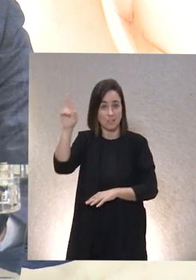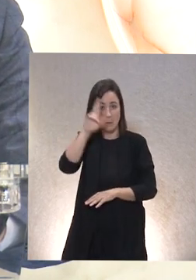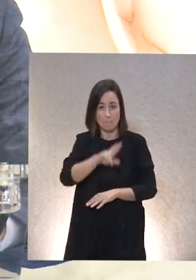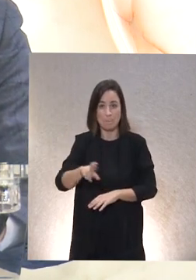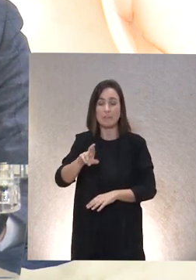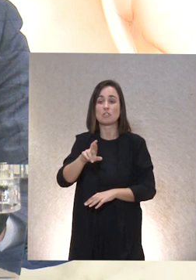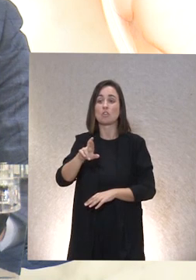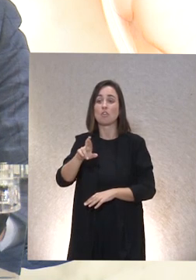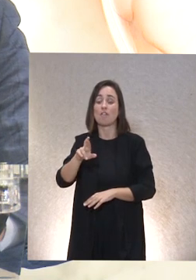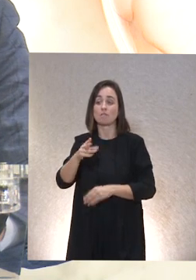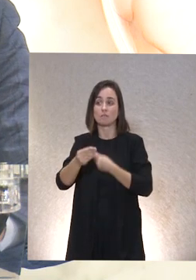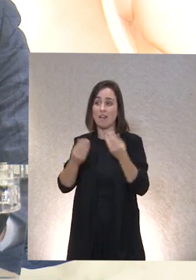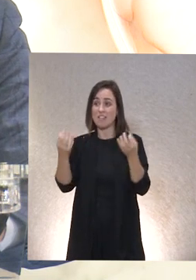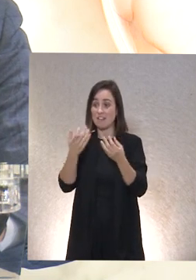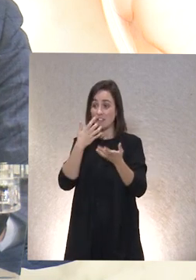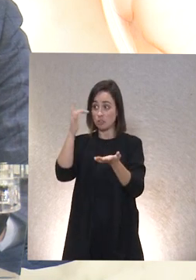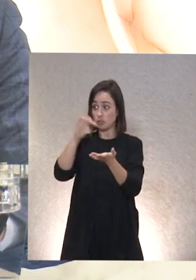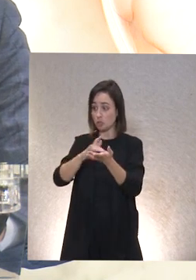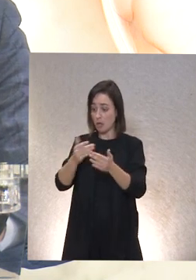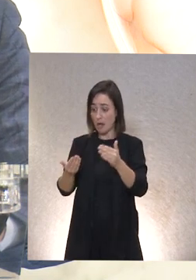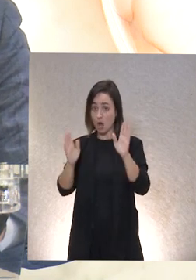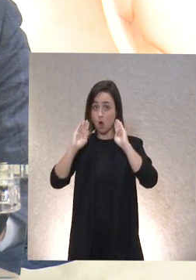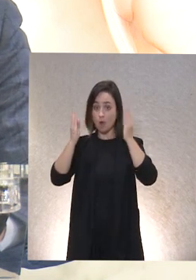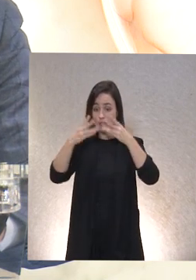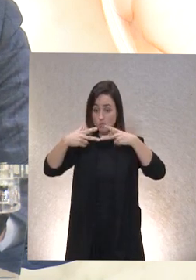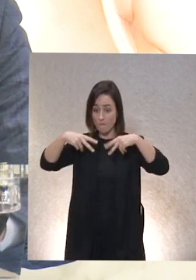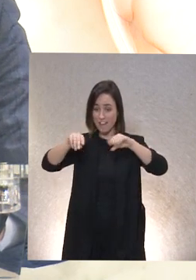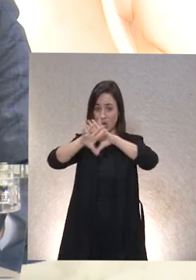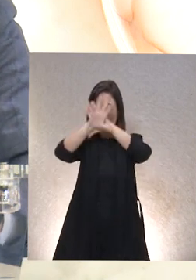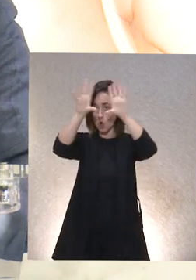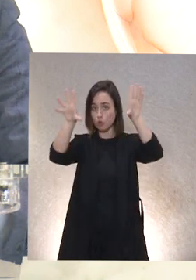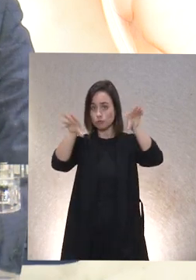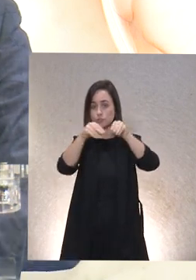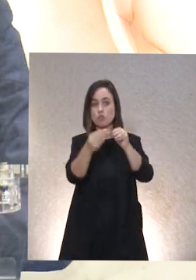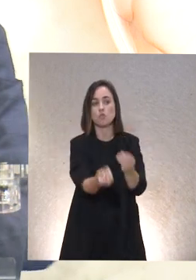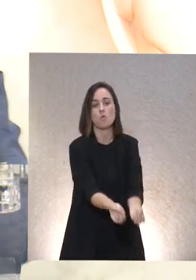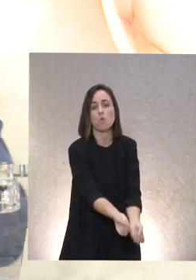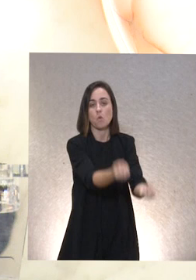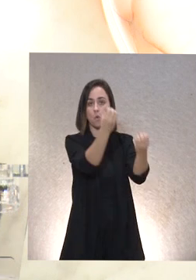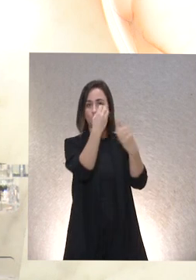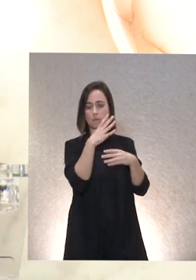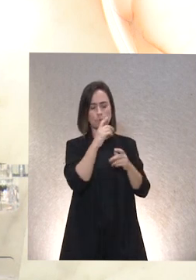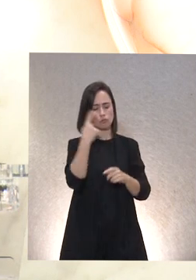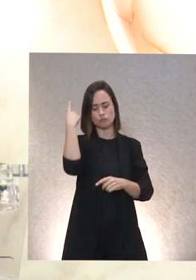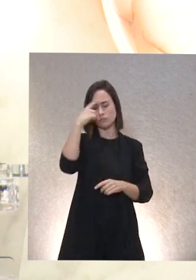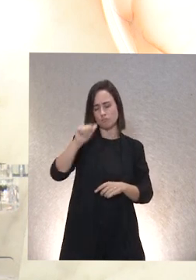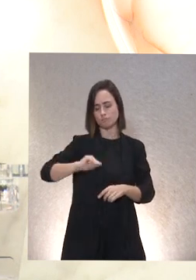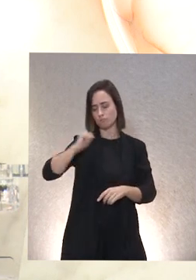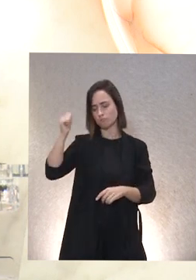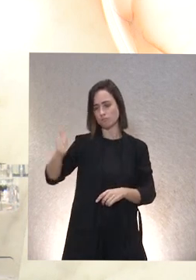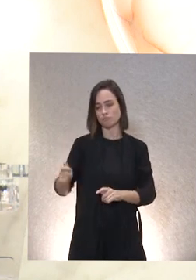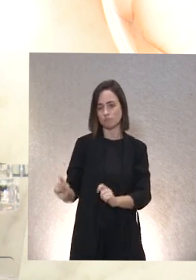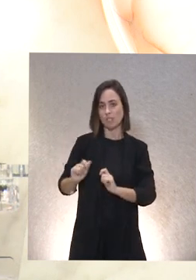hagan copartícipes de esas conclusiones de este congreso que estoy segurísimo que va a ser muy enriquecedor y que nos van